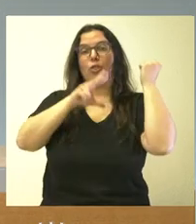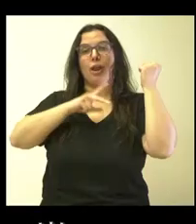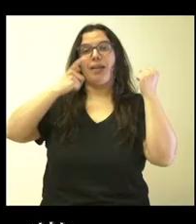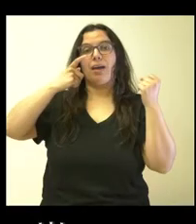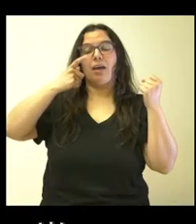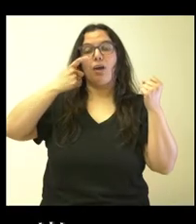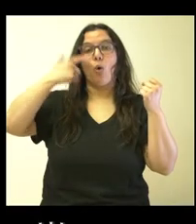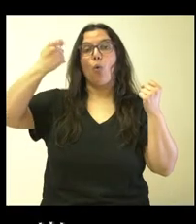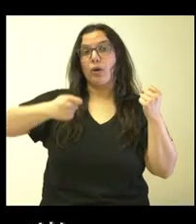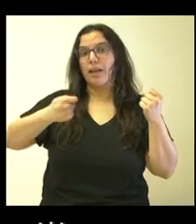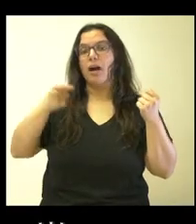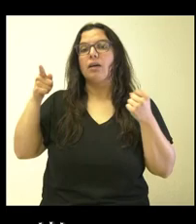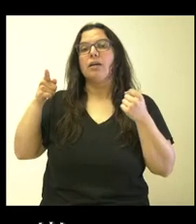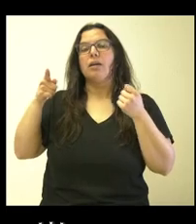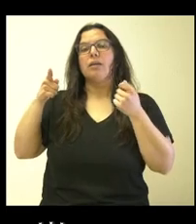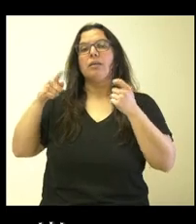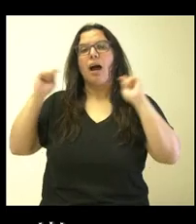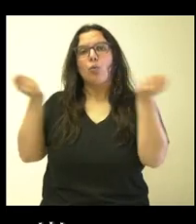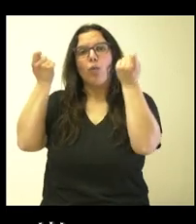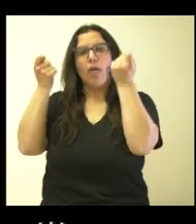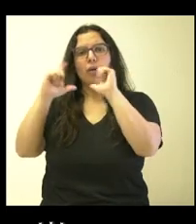anunciado a través del portal de comunicación de la Junta?